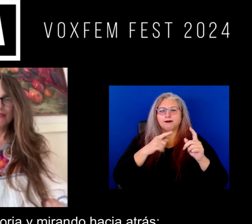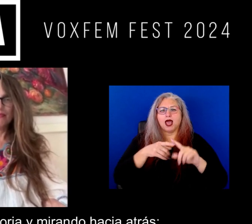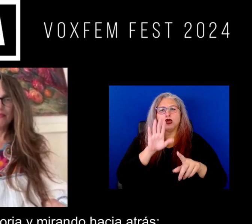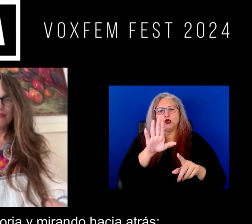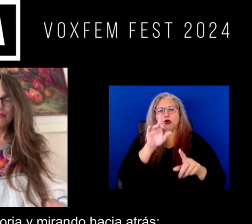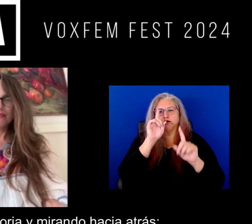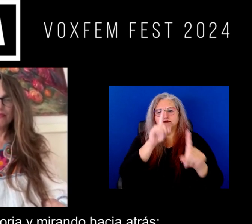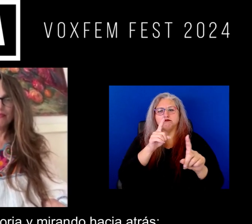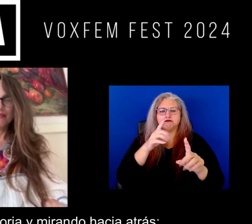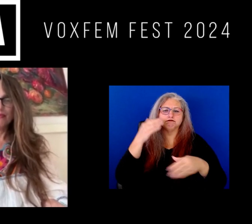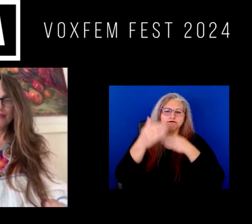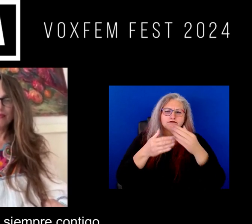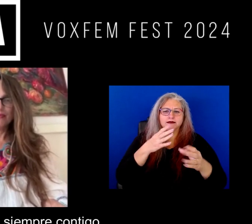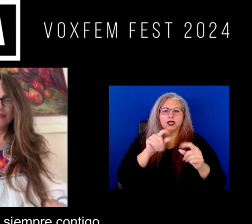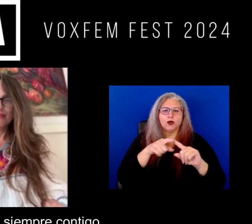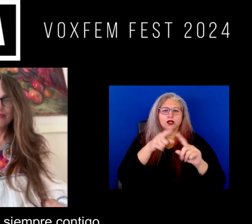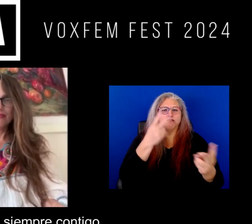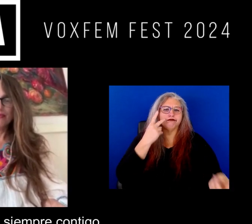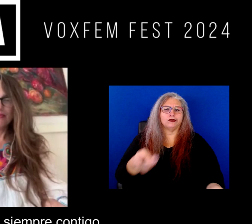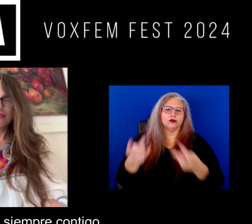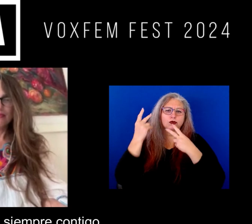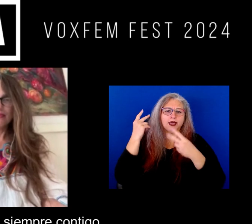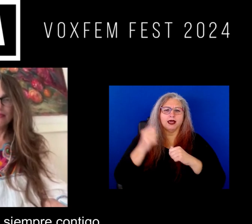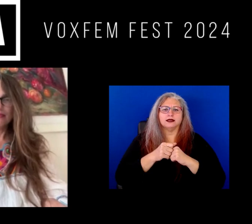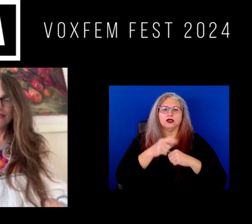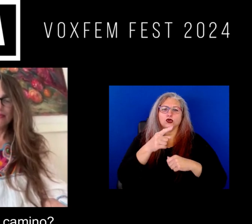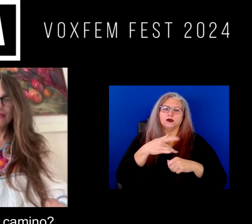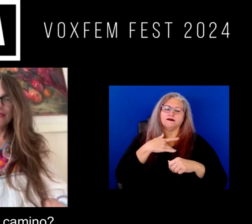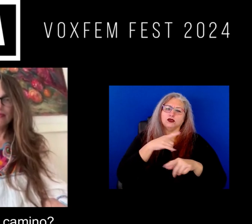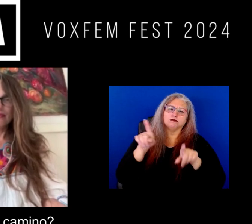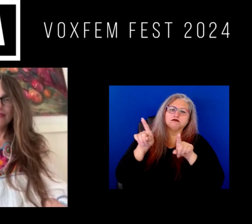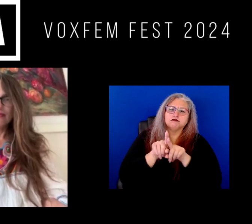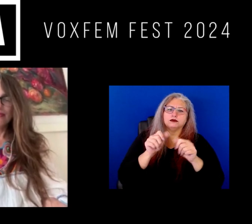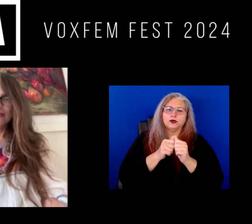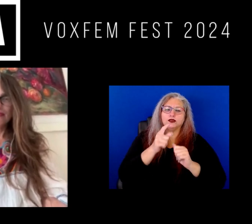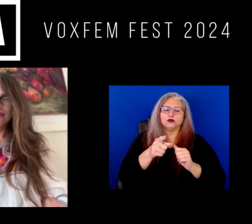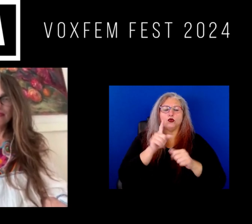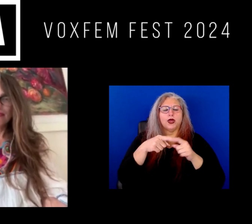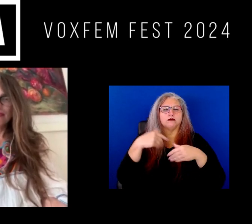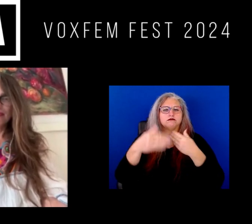y mirando hacia atrás, ¿quiénes van siempre contigo en tu camino?